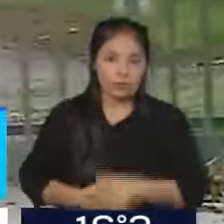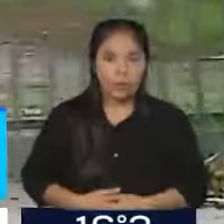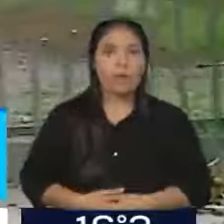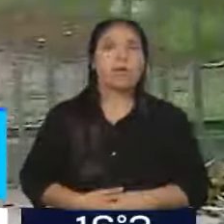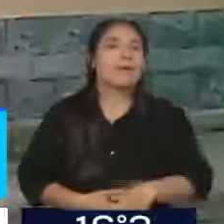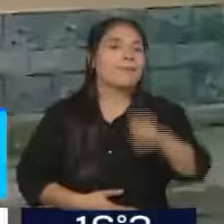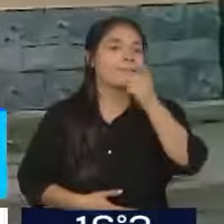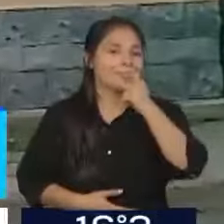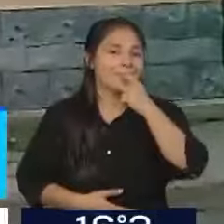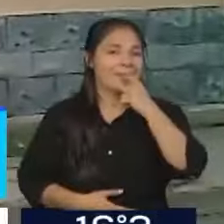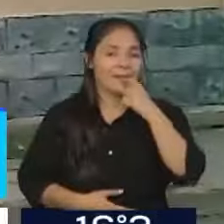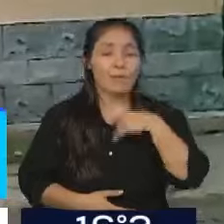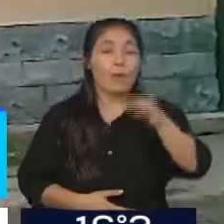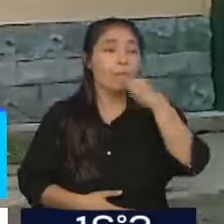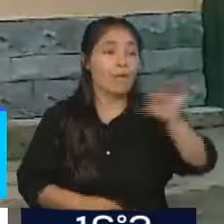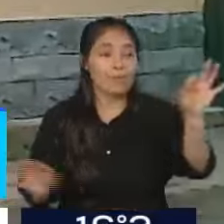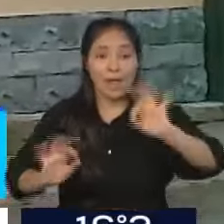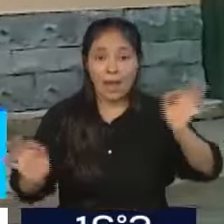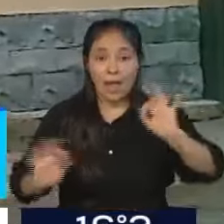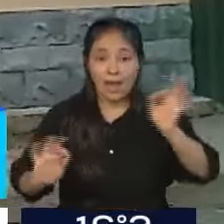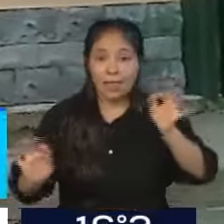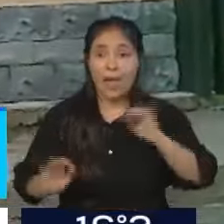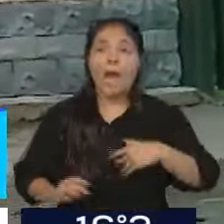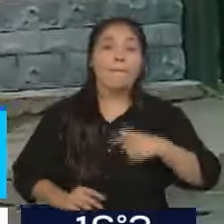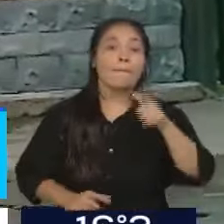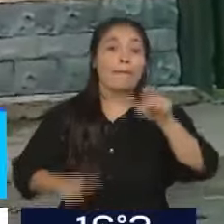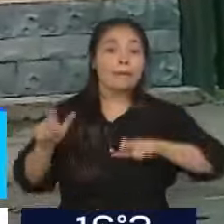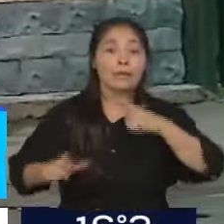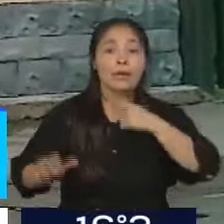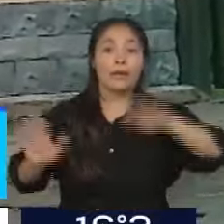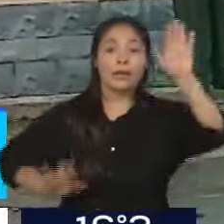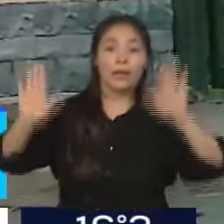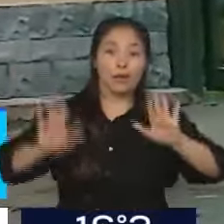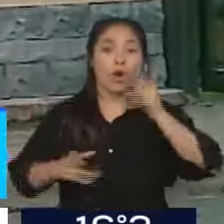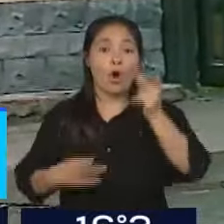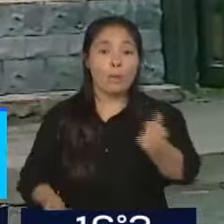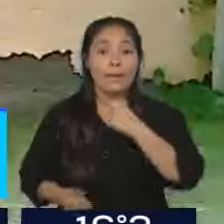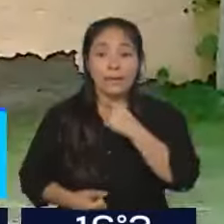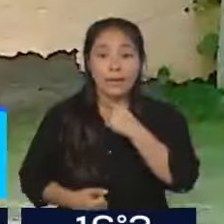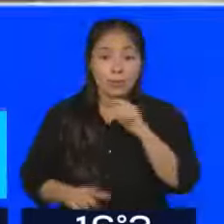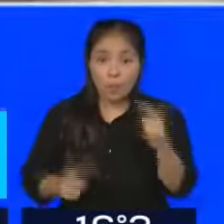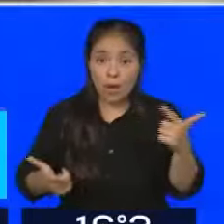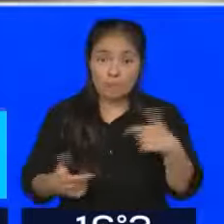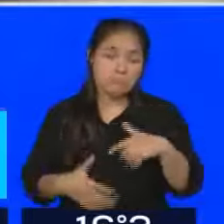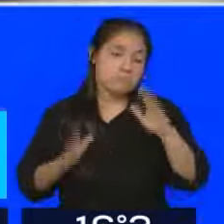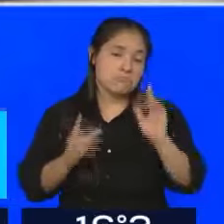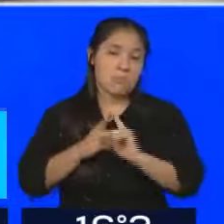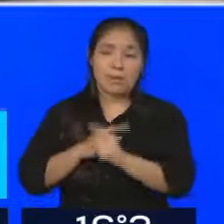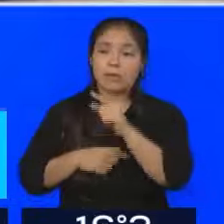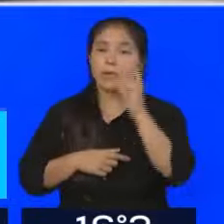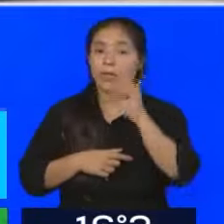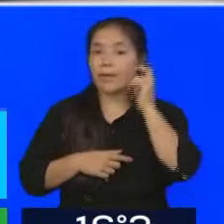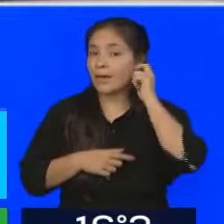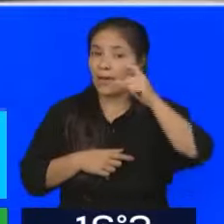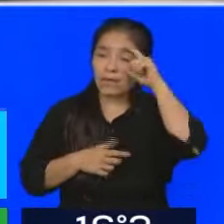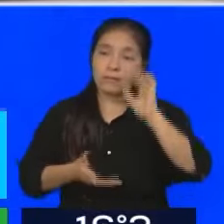pudimos vender a nadie, no apareció ningún oferente en el remate, en la subasta. Bueno, pasa a la dirección general de escuela. ¿Qué hace la